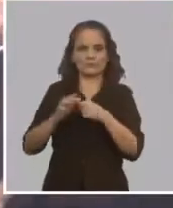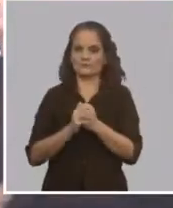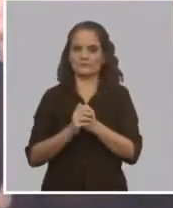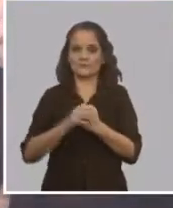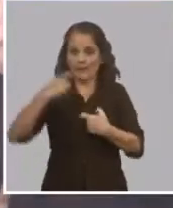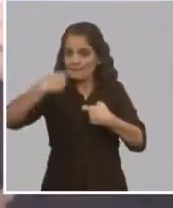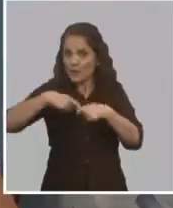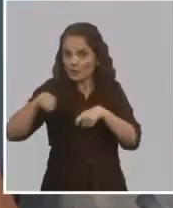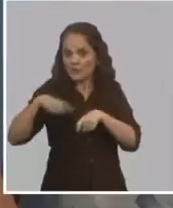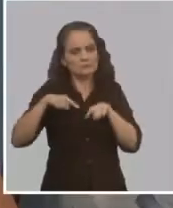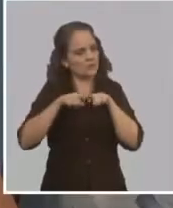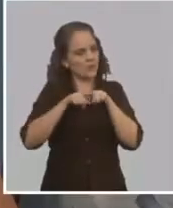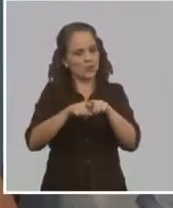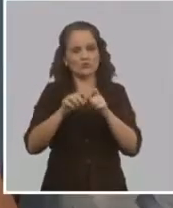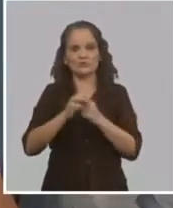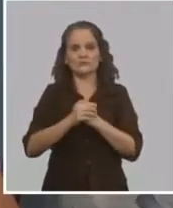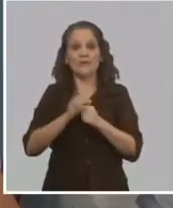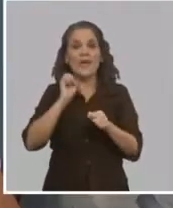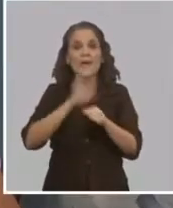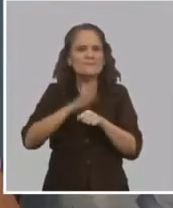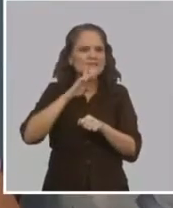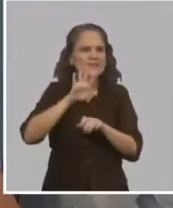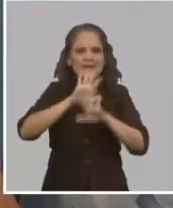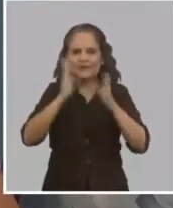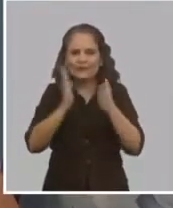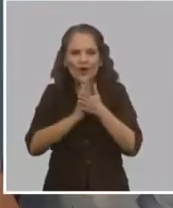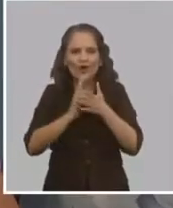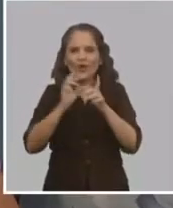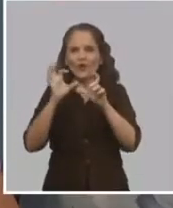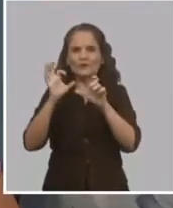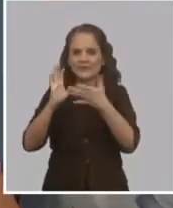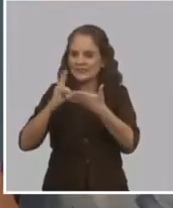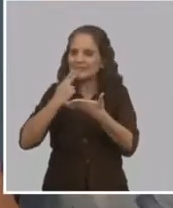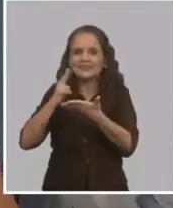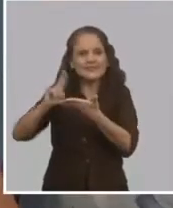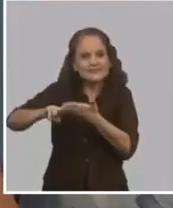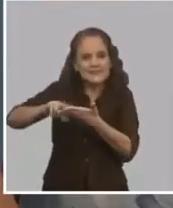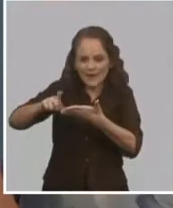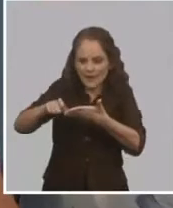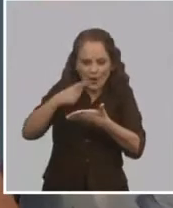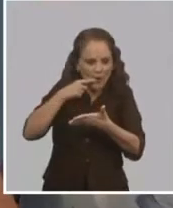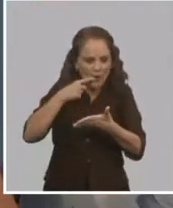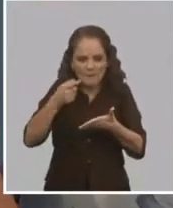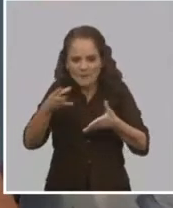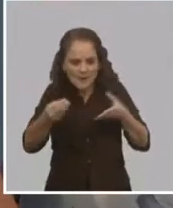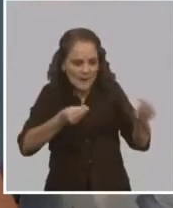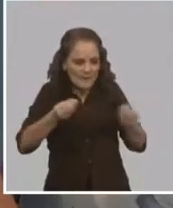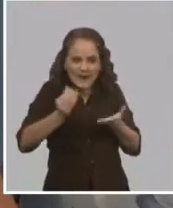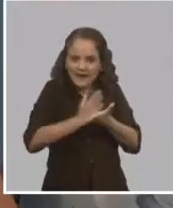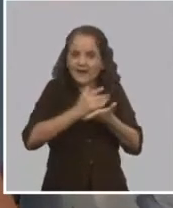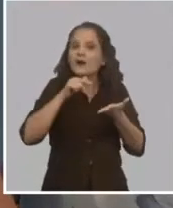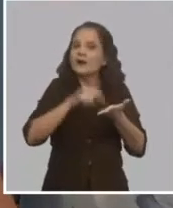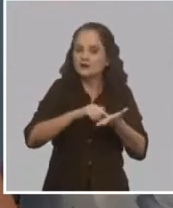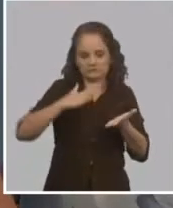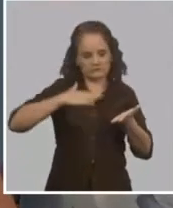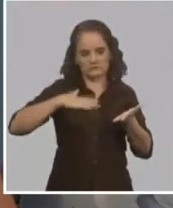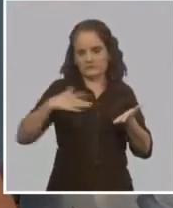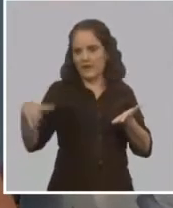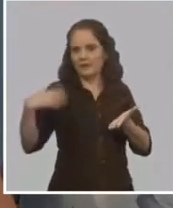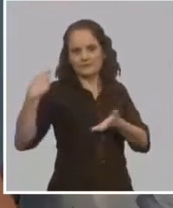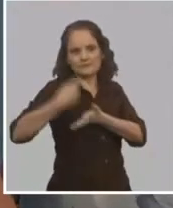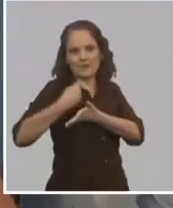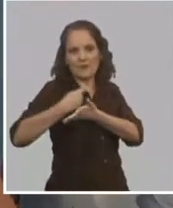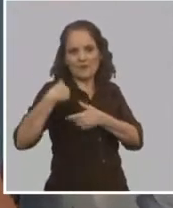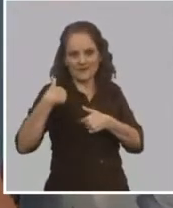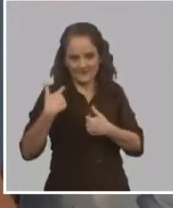O insertarme en el mundo de la filatelia por él. Tener ese tiempo para la familia también, a pesar del cúmulo de tareas que